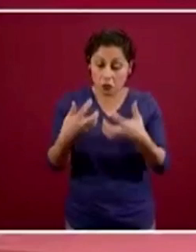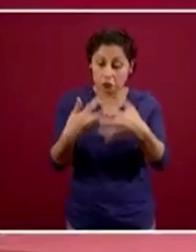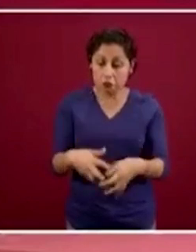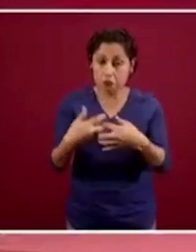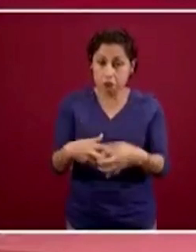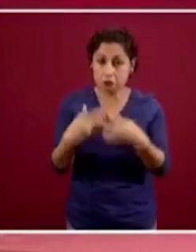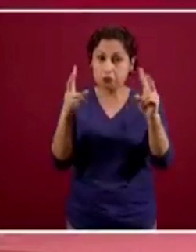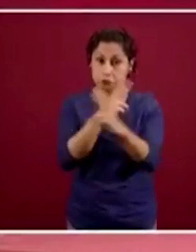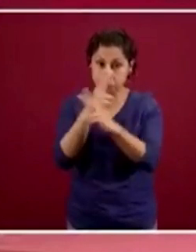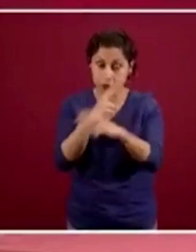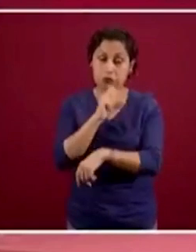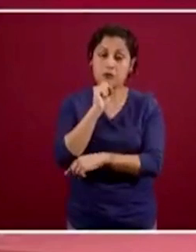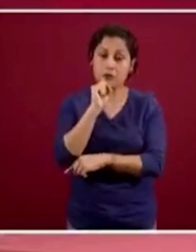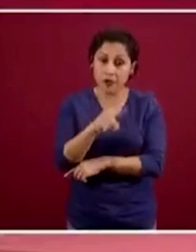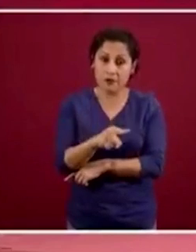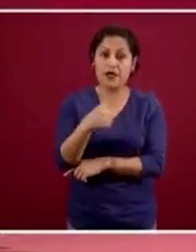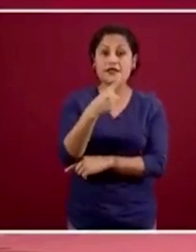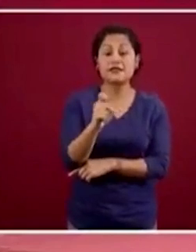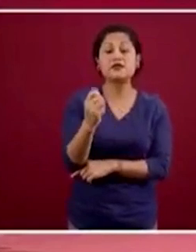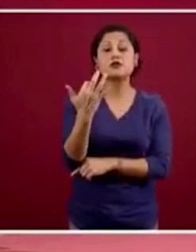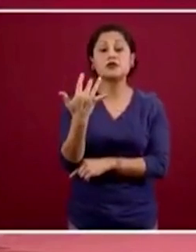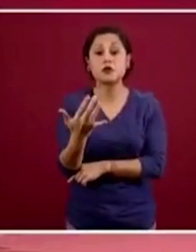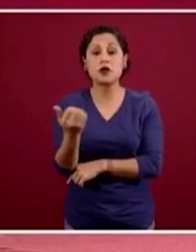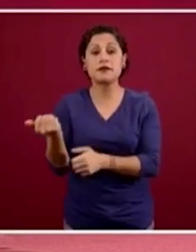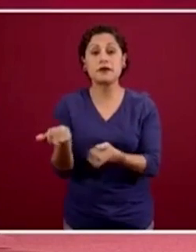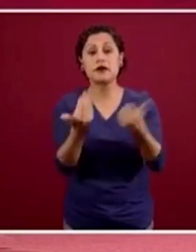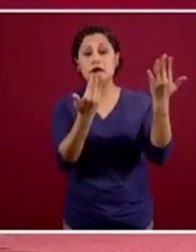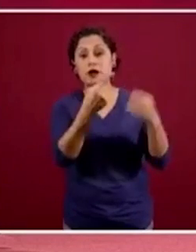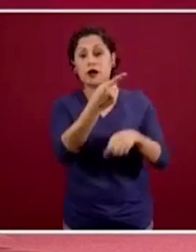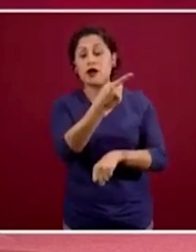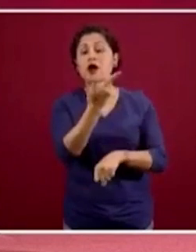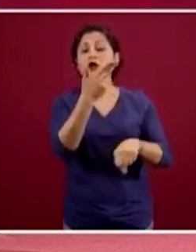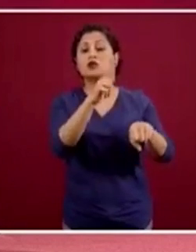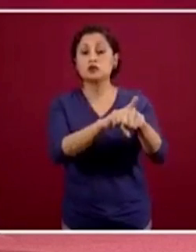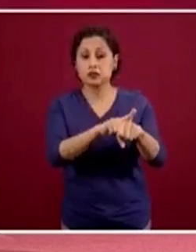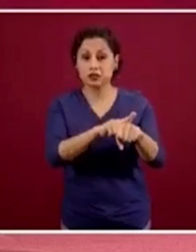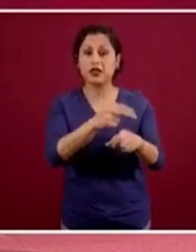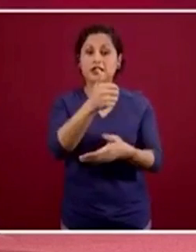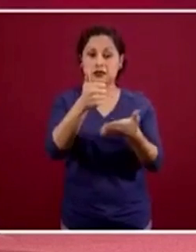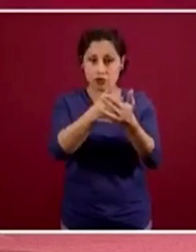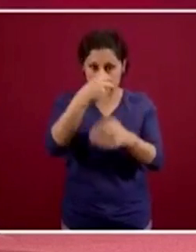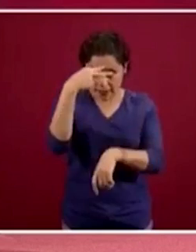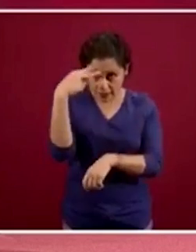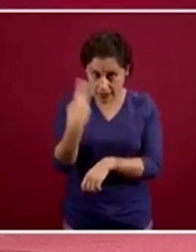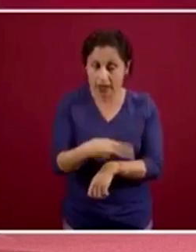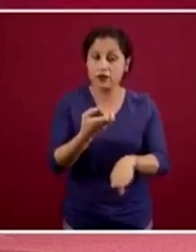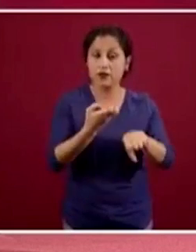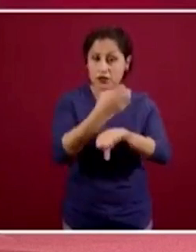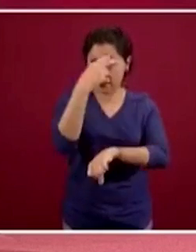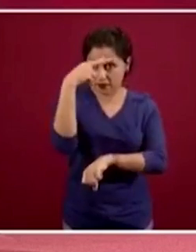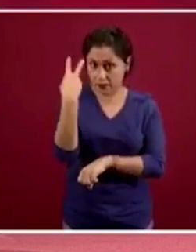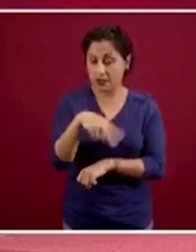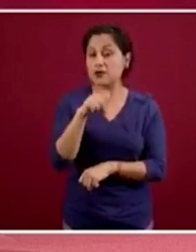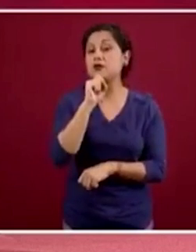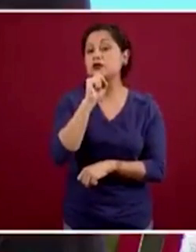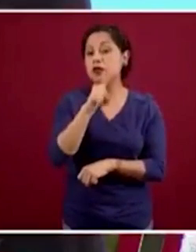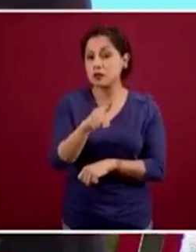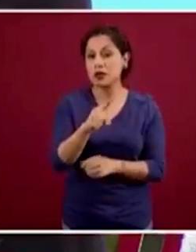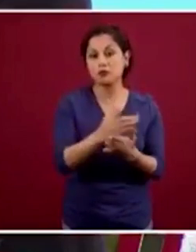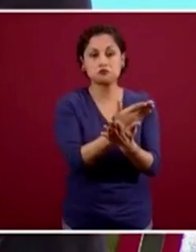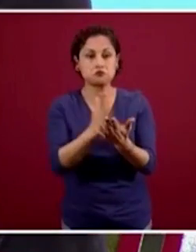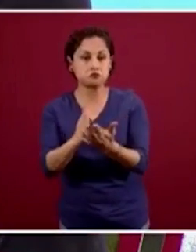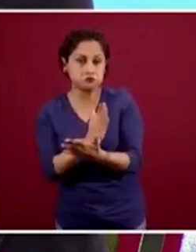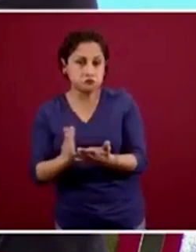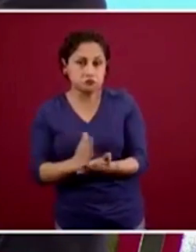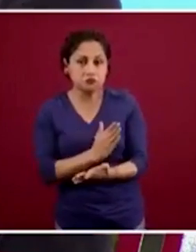150 de ellos se irán para los hospitales de Ciudad de México y Estado de México, repartidos en 60